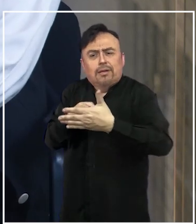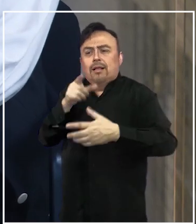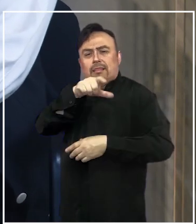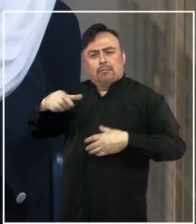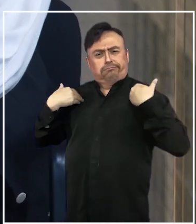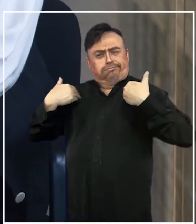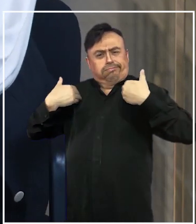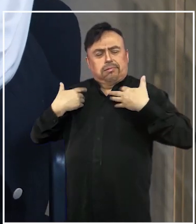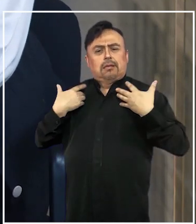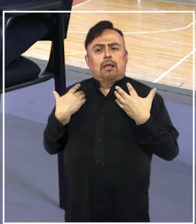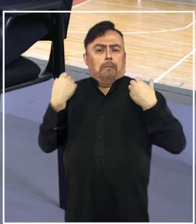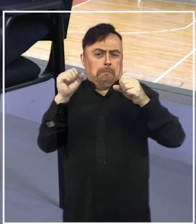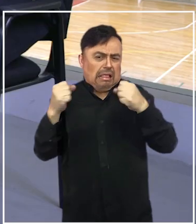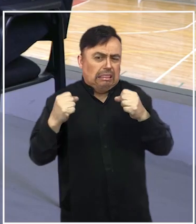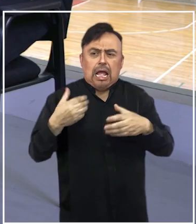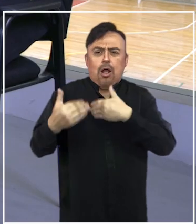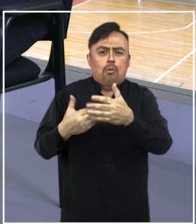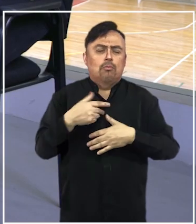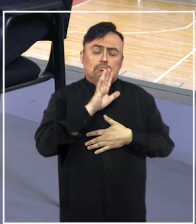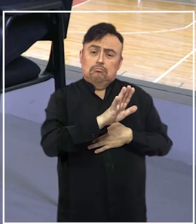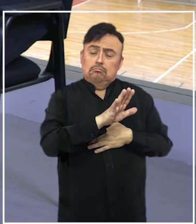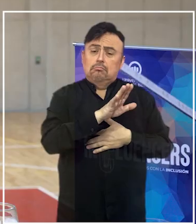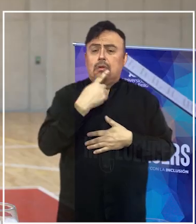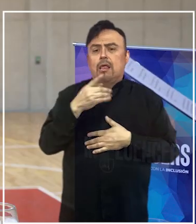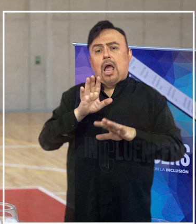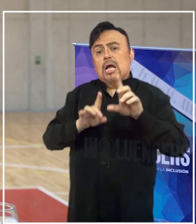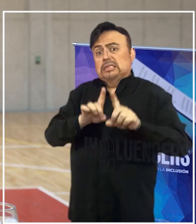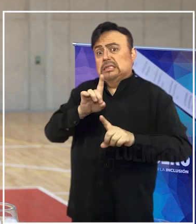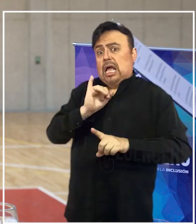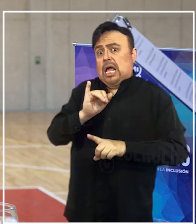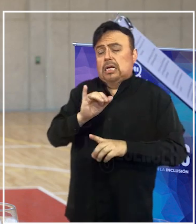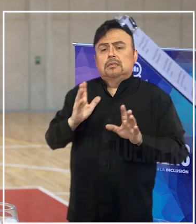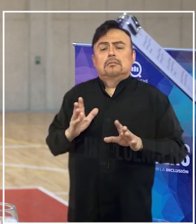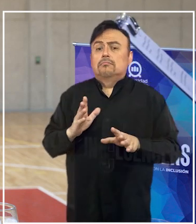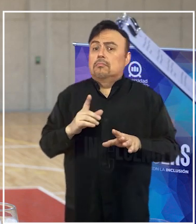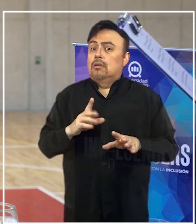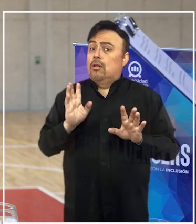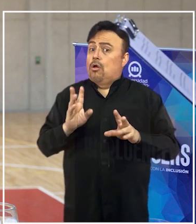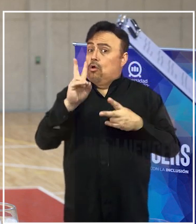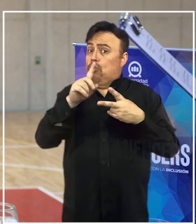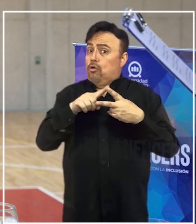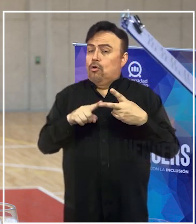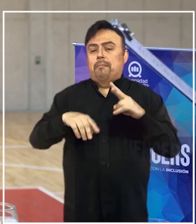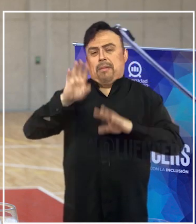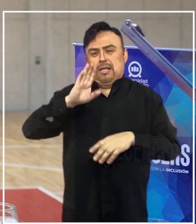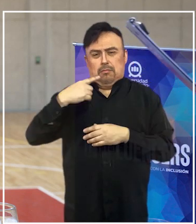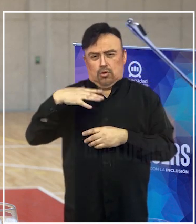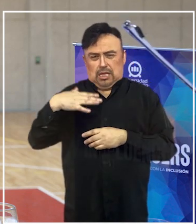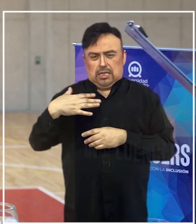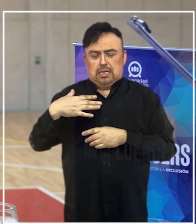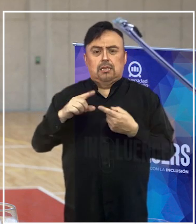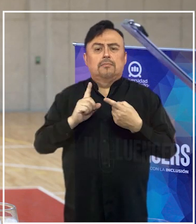de practicar una disciplina? Hay algunos, tal vez diría yo, los dos más importantes.